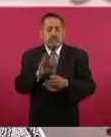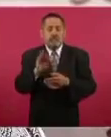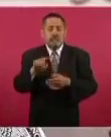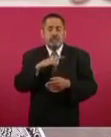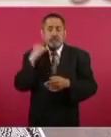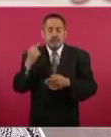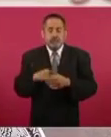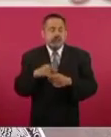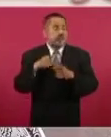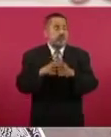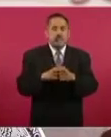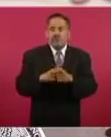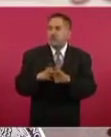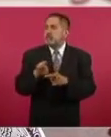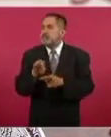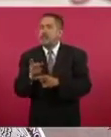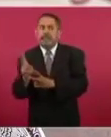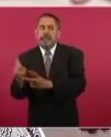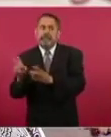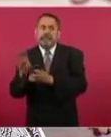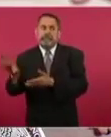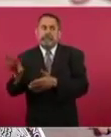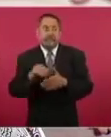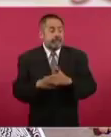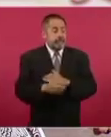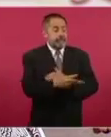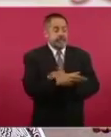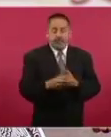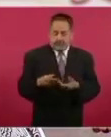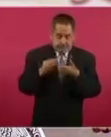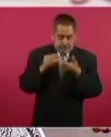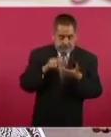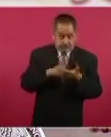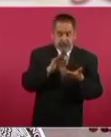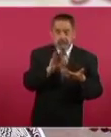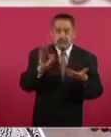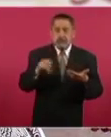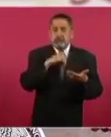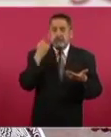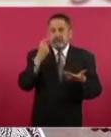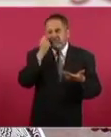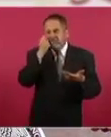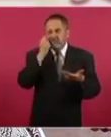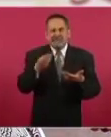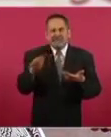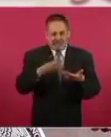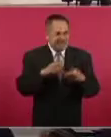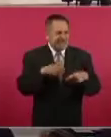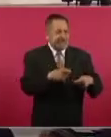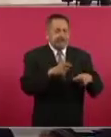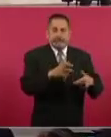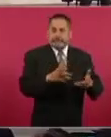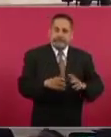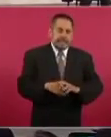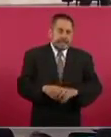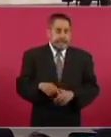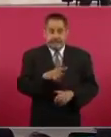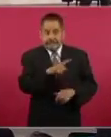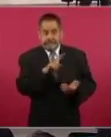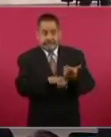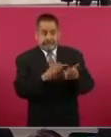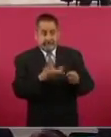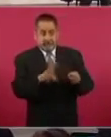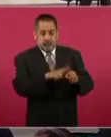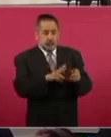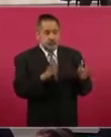robos al sector público que derivan en estas clínicas subóptimas. También estas clínicas carecen